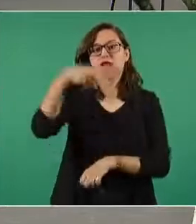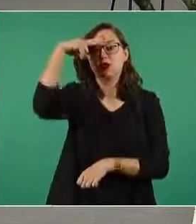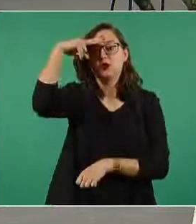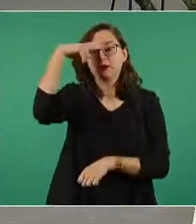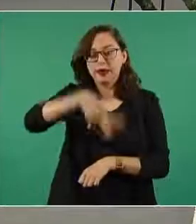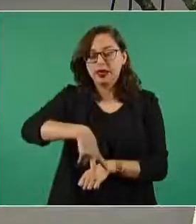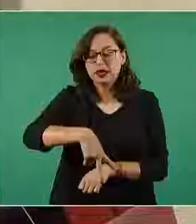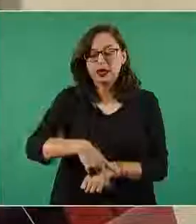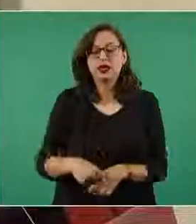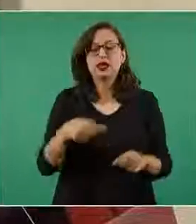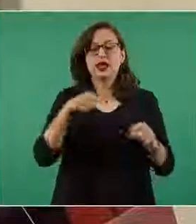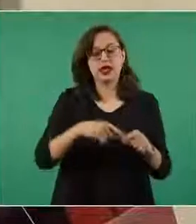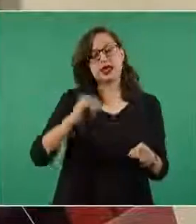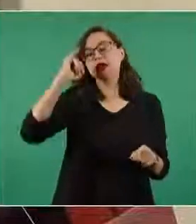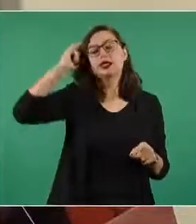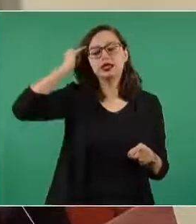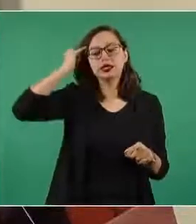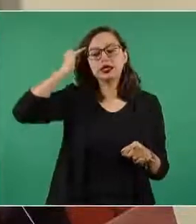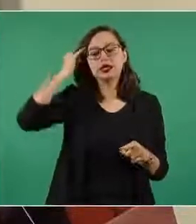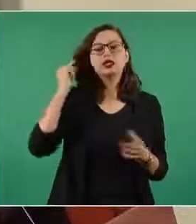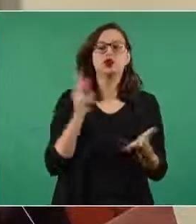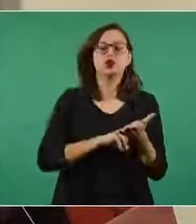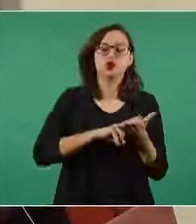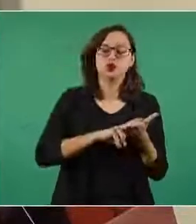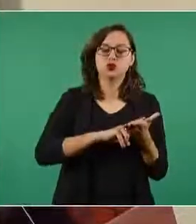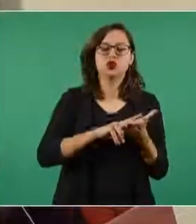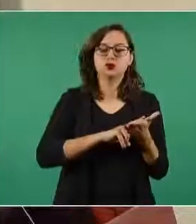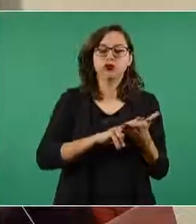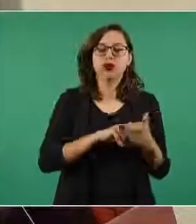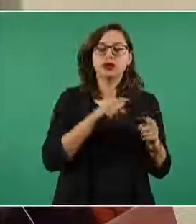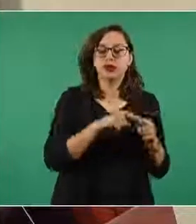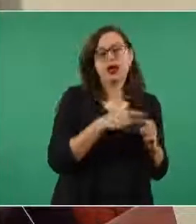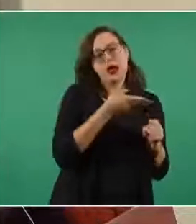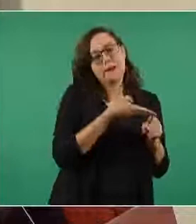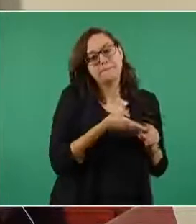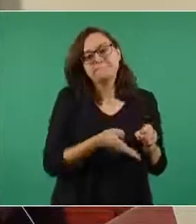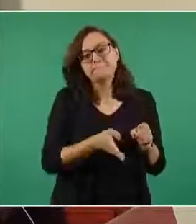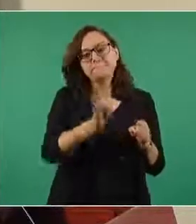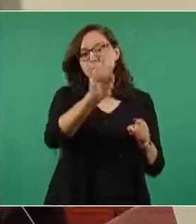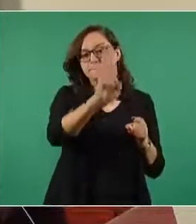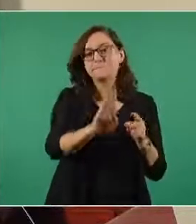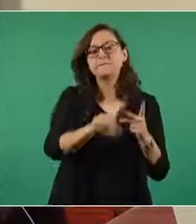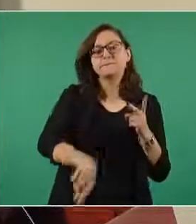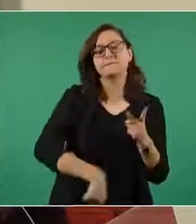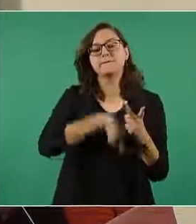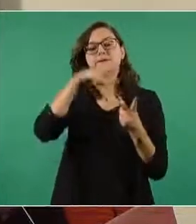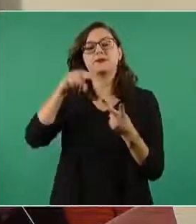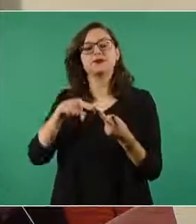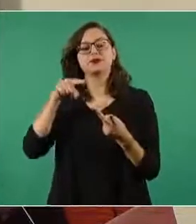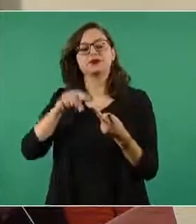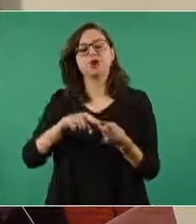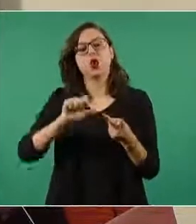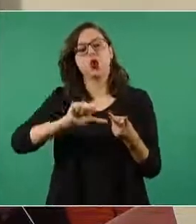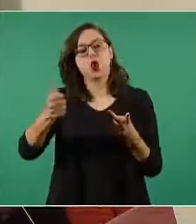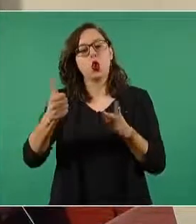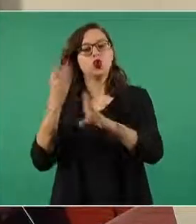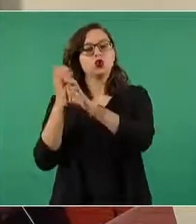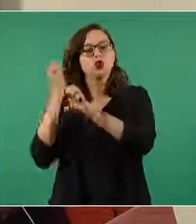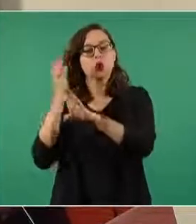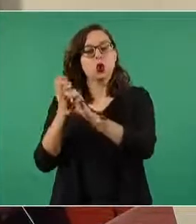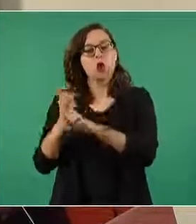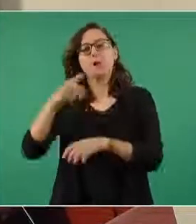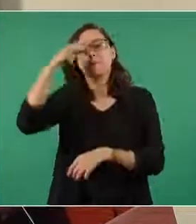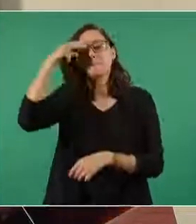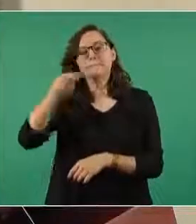desde Indios Verdes pasan por Tecama o por Ojo de Agua y uno entra por la primera vialidad que les comenté por la autopista México